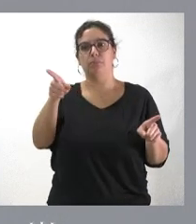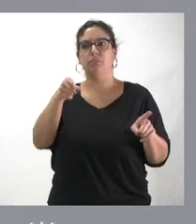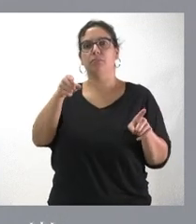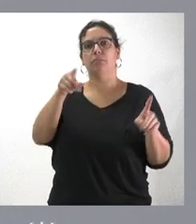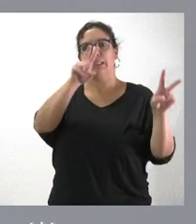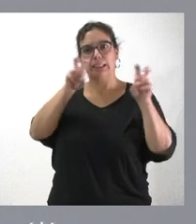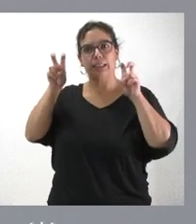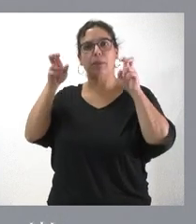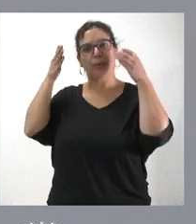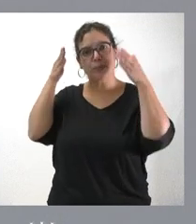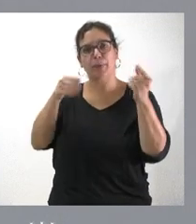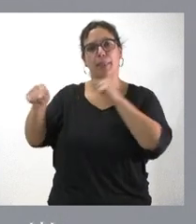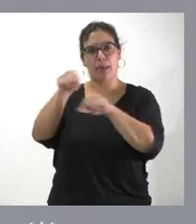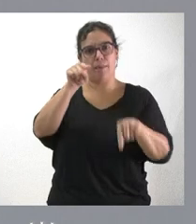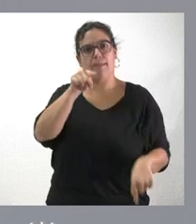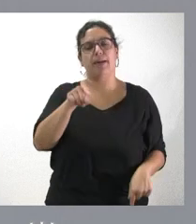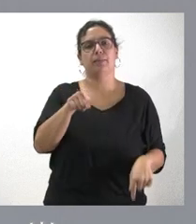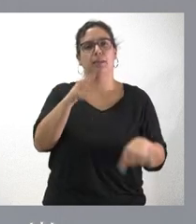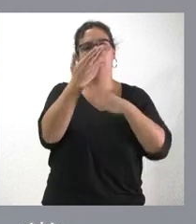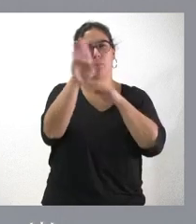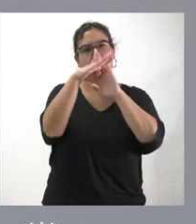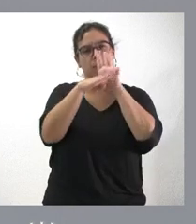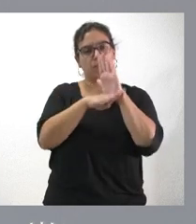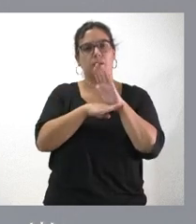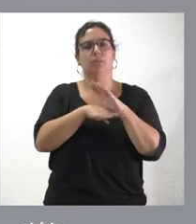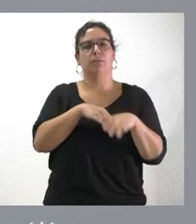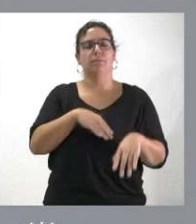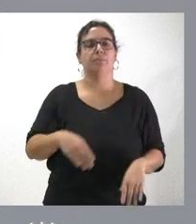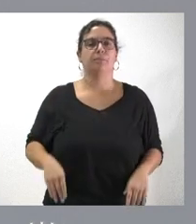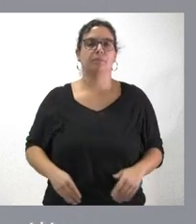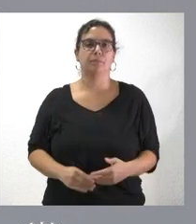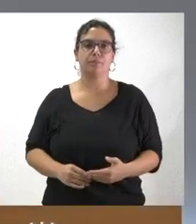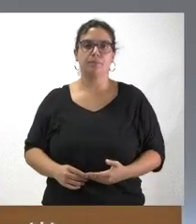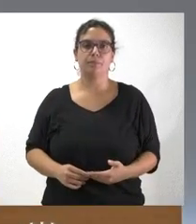del debate en Castilla y León y de ese debate de política general.